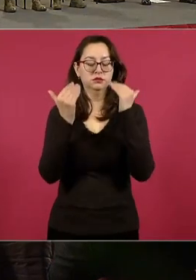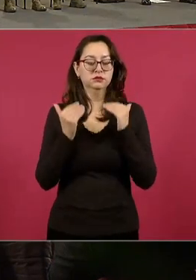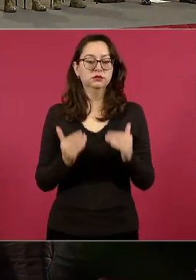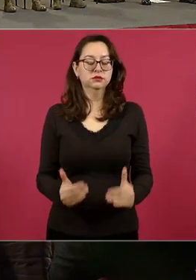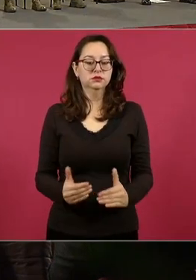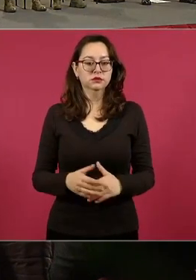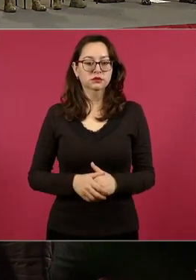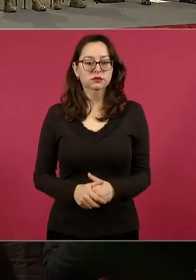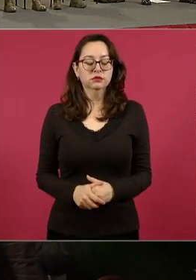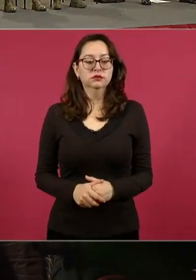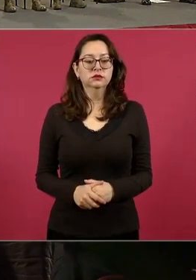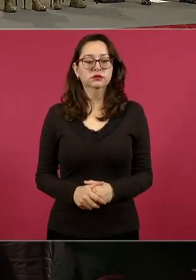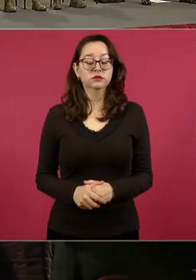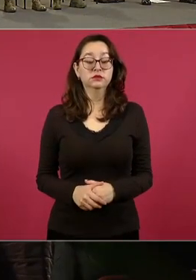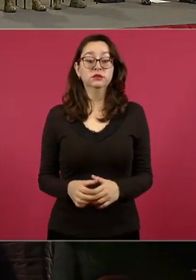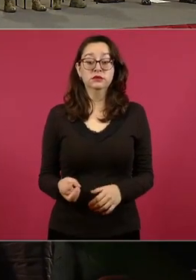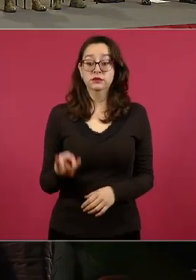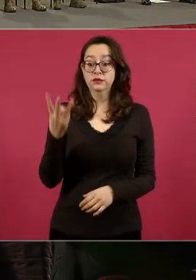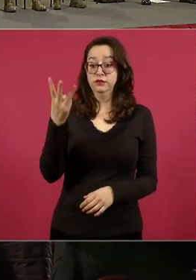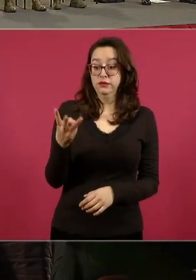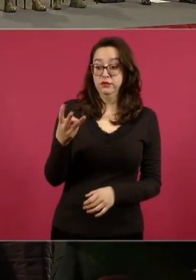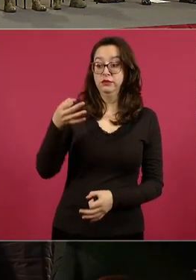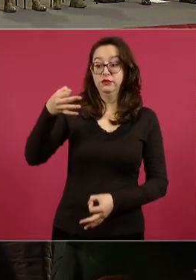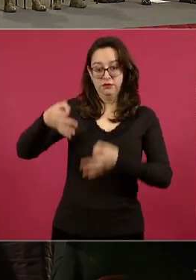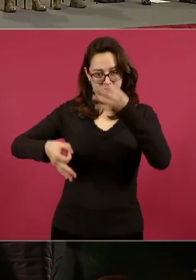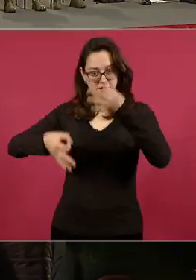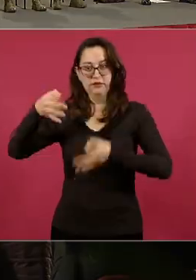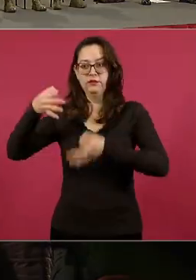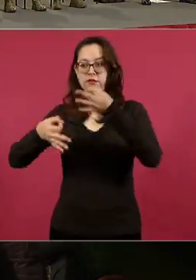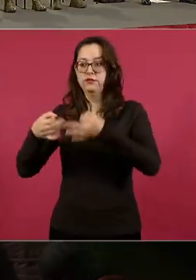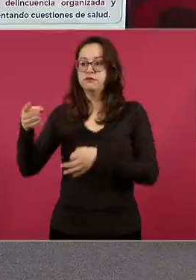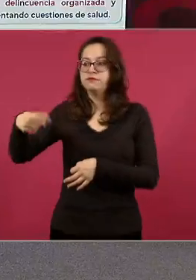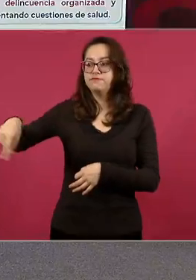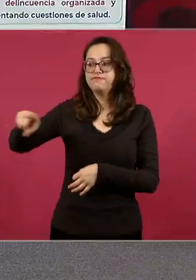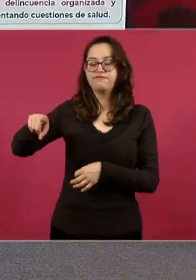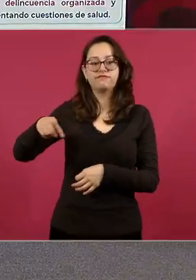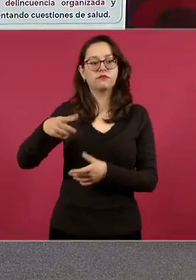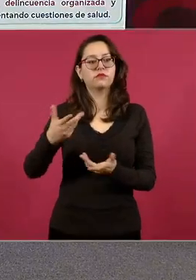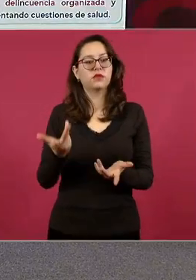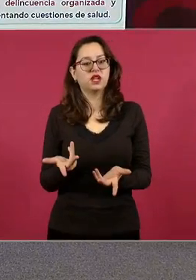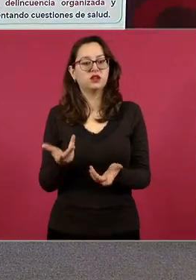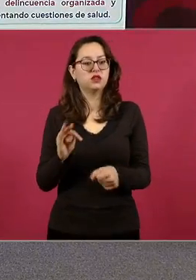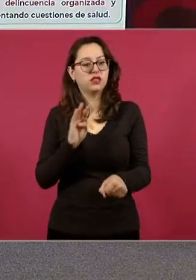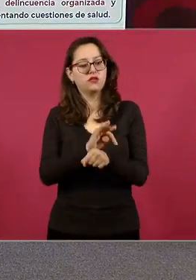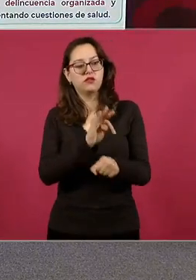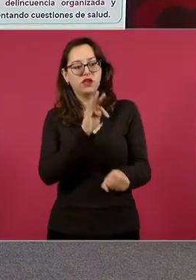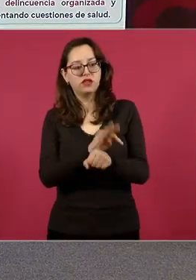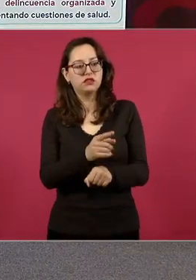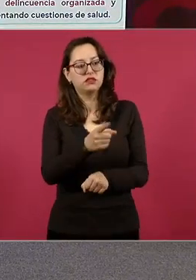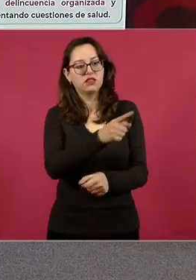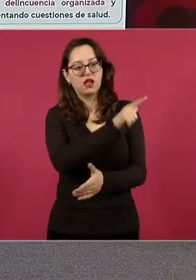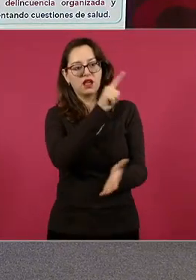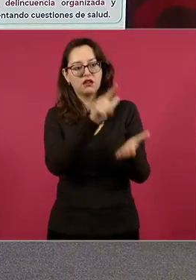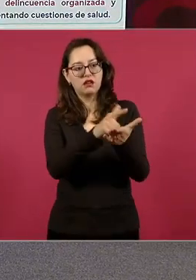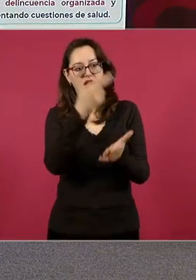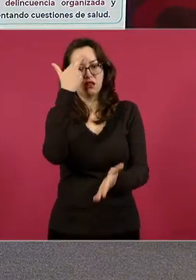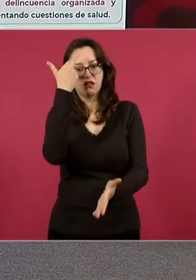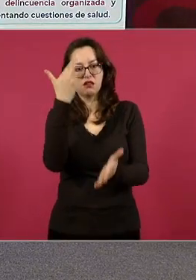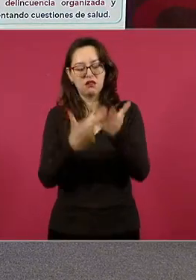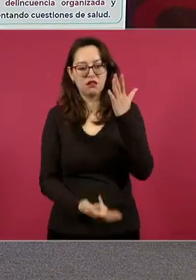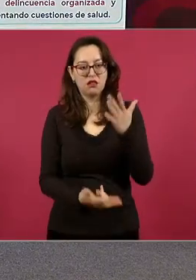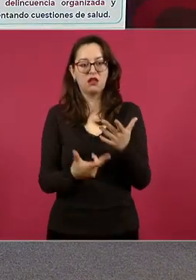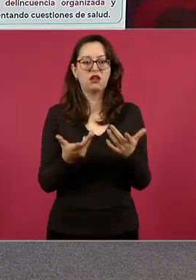Tenemos tres casos de jueces que favorecen a presuntos delincuentes en esta ocasión. El primero es el juez